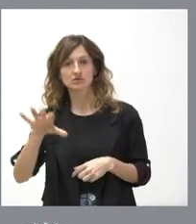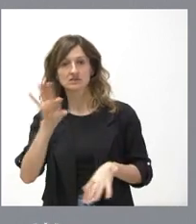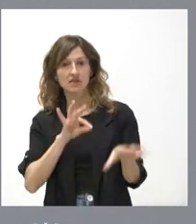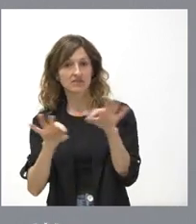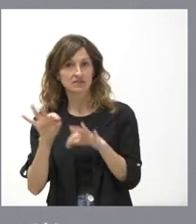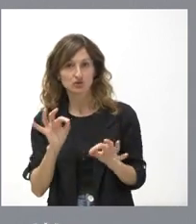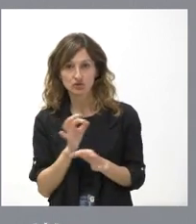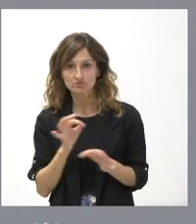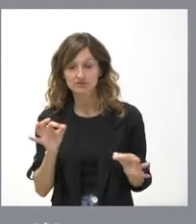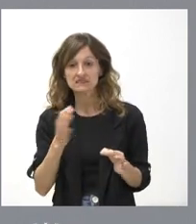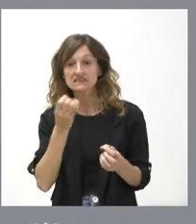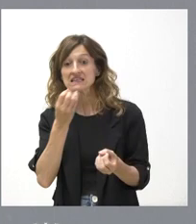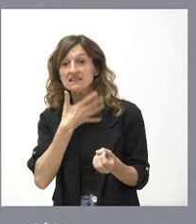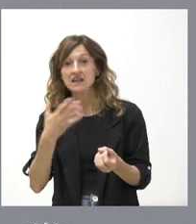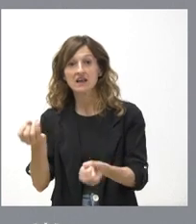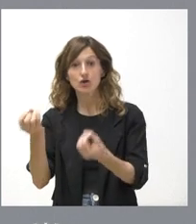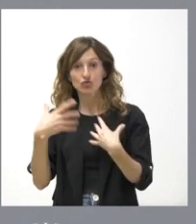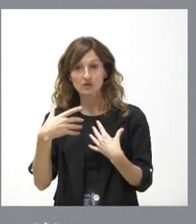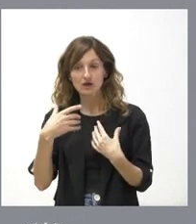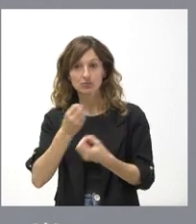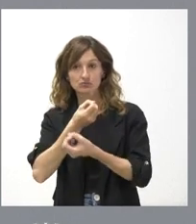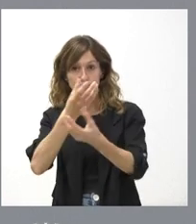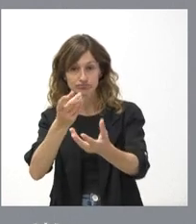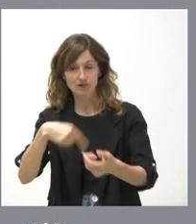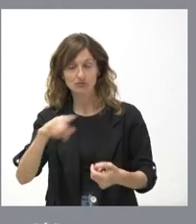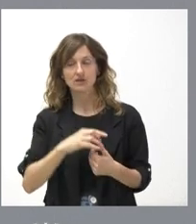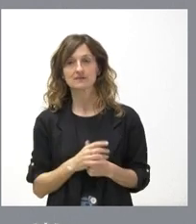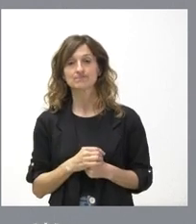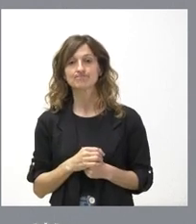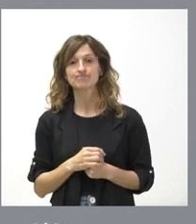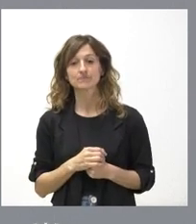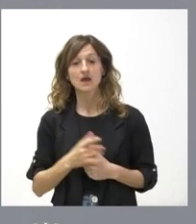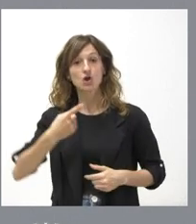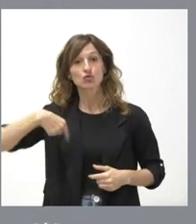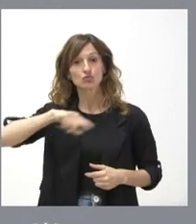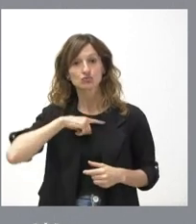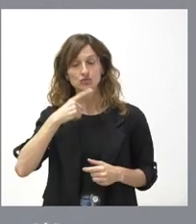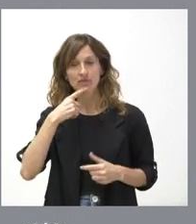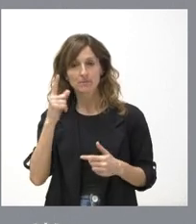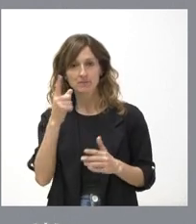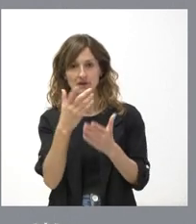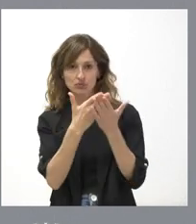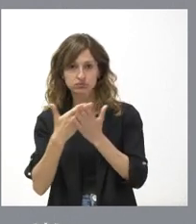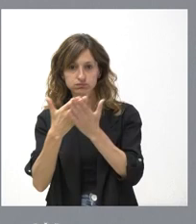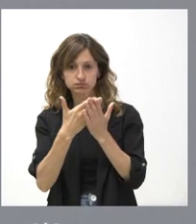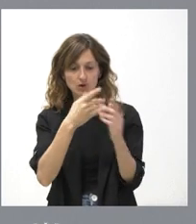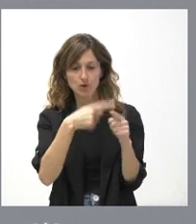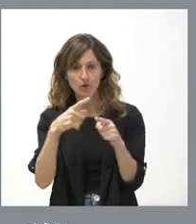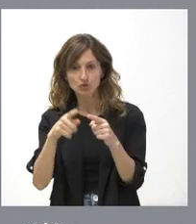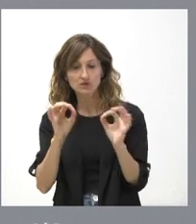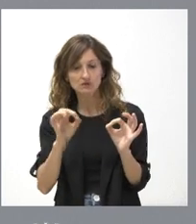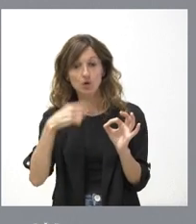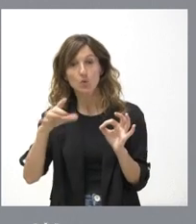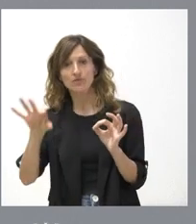oportuno y, si nos lo quieren contar, pues se lo contarán. Nosotros siempre hemos dicho que primero estudiamos las cosas y luego